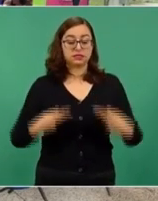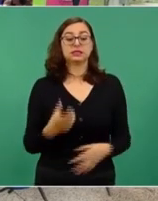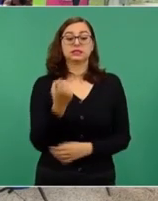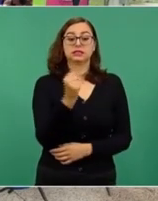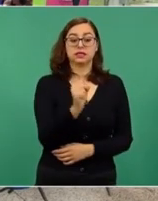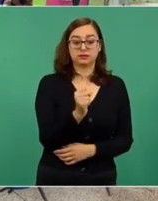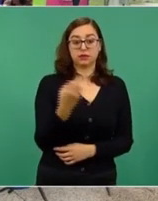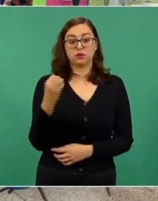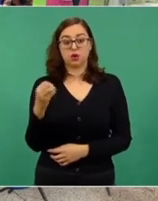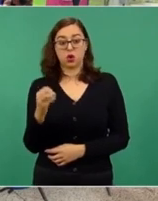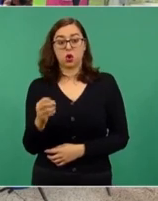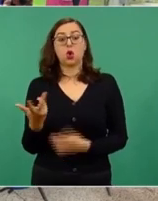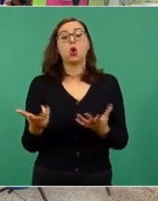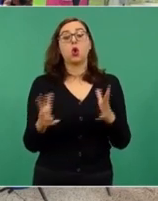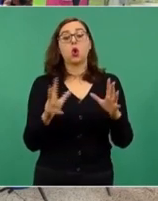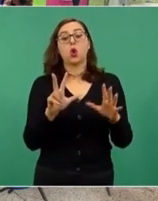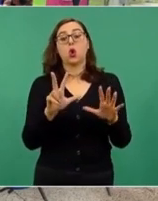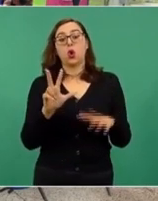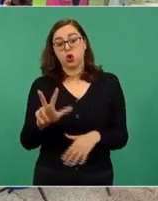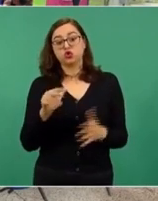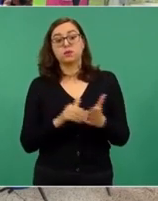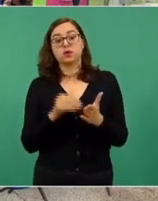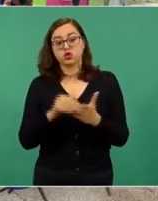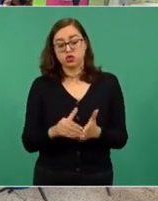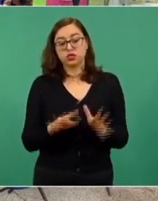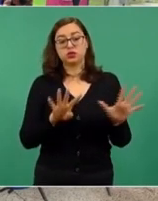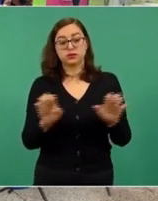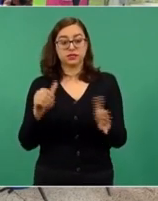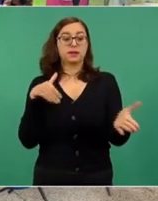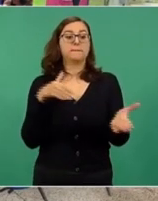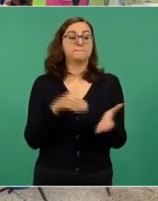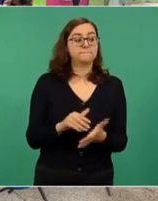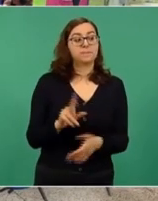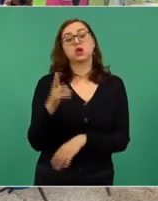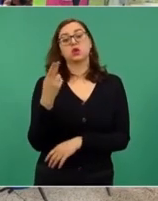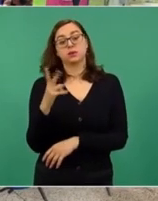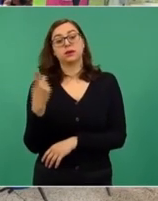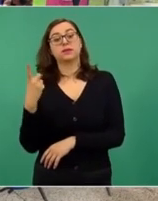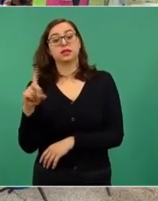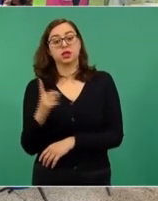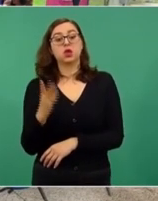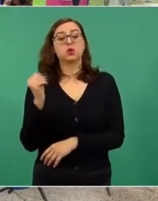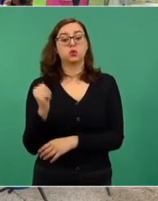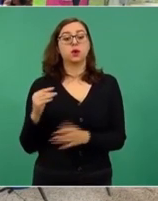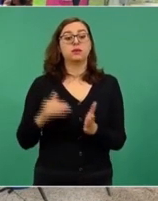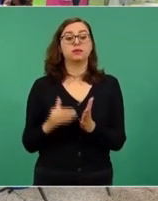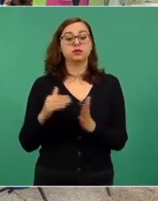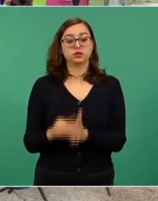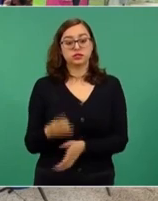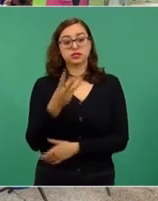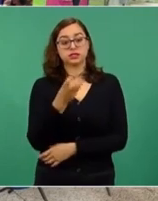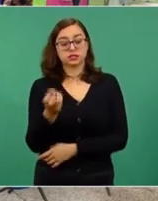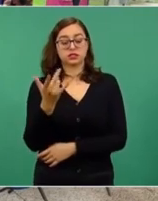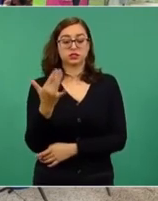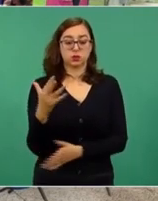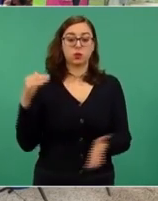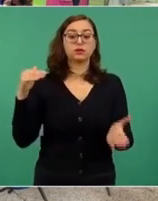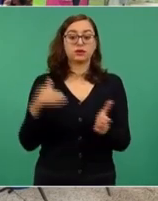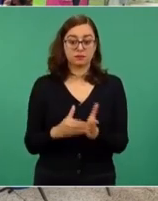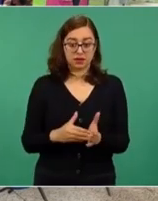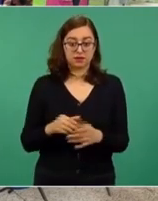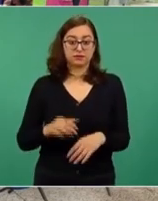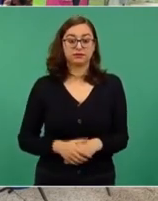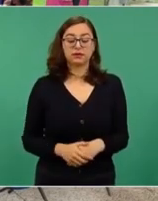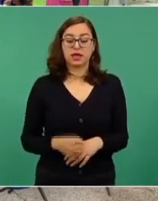septiembre-octubre ocho novecientos, ocho millones novecientos mil, para noviembre-diciembre nueve millones trescientos cincuenta mil. Con esa